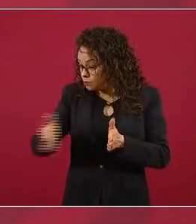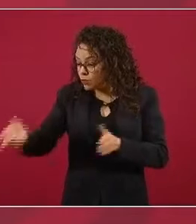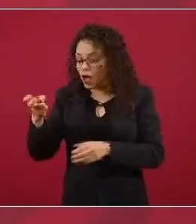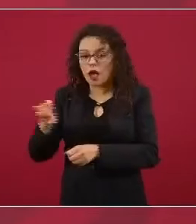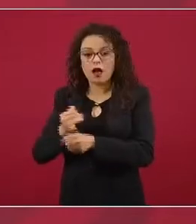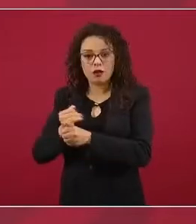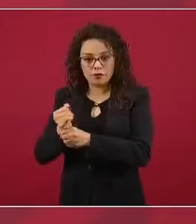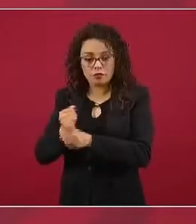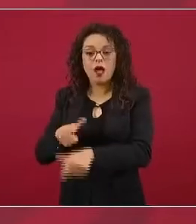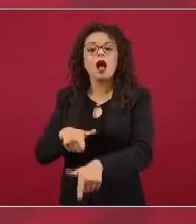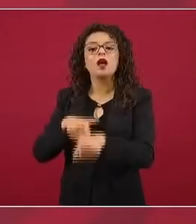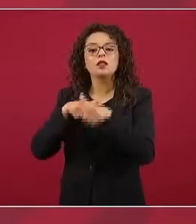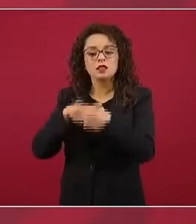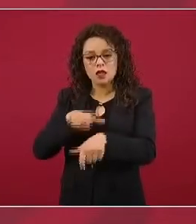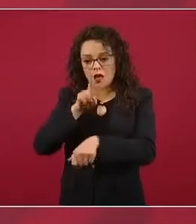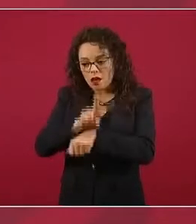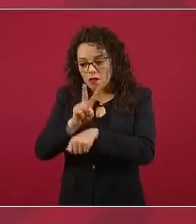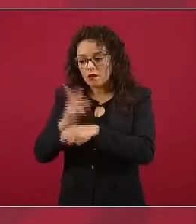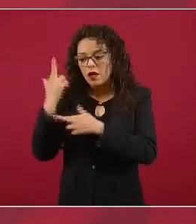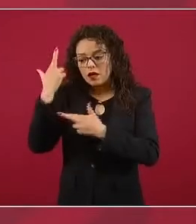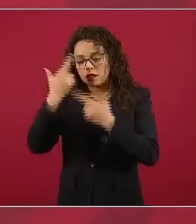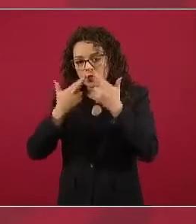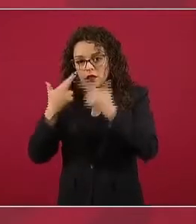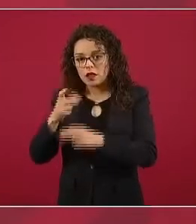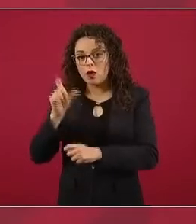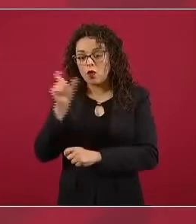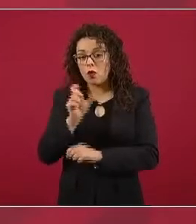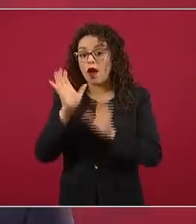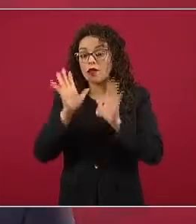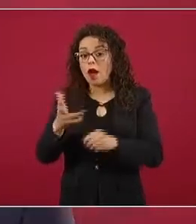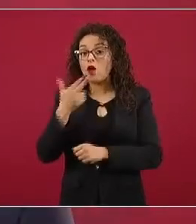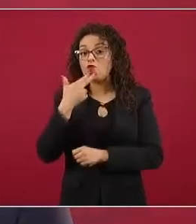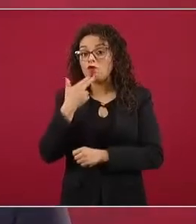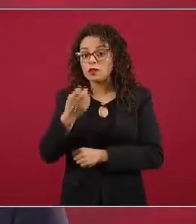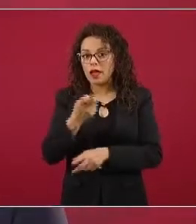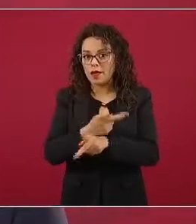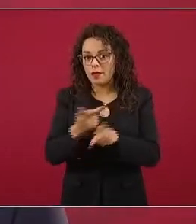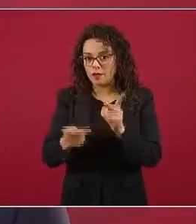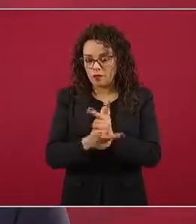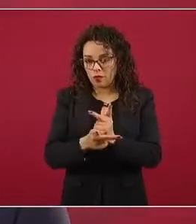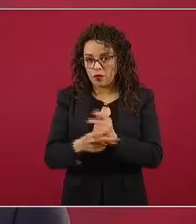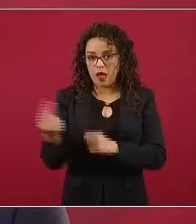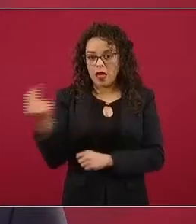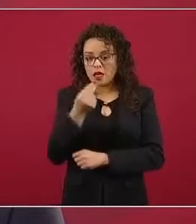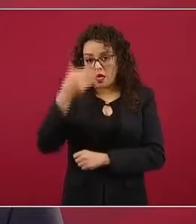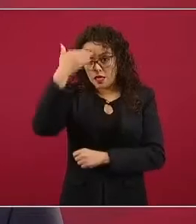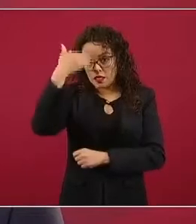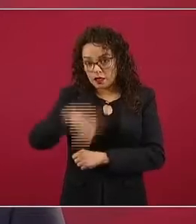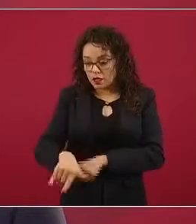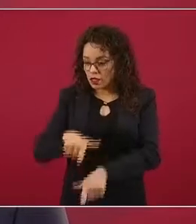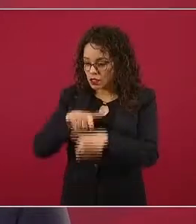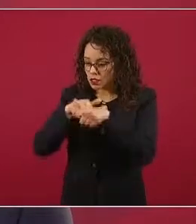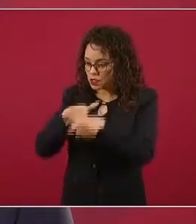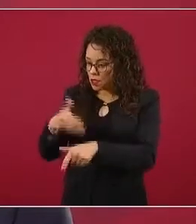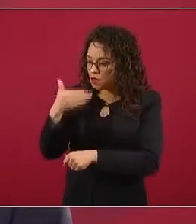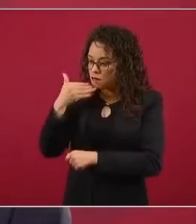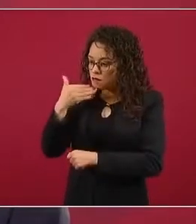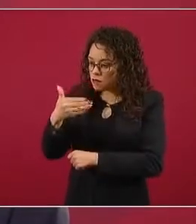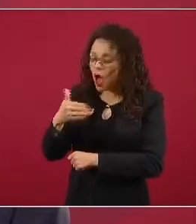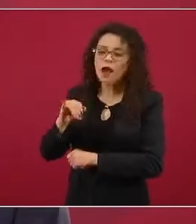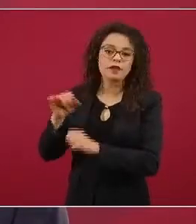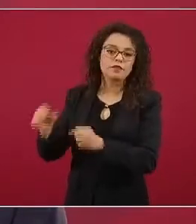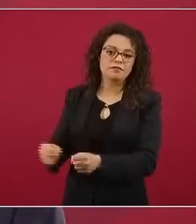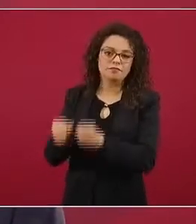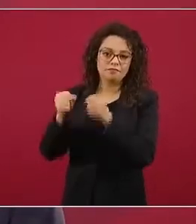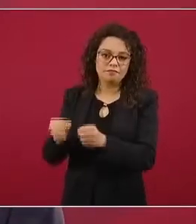sigue, una vez que los productos están en uso, para seguir garantizando la seguridad. Digo todo